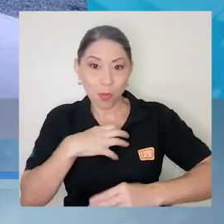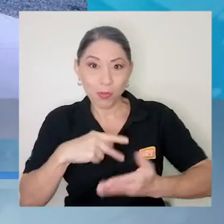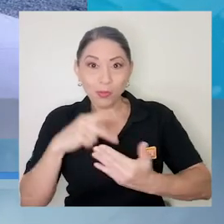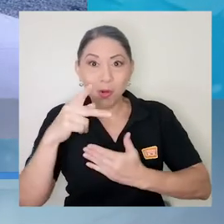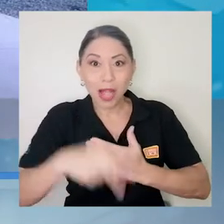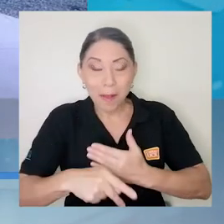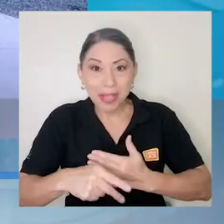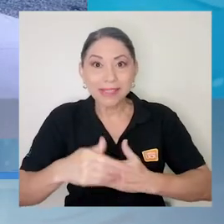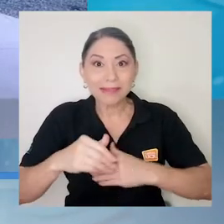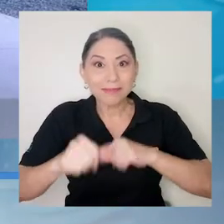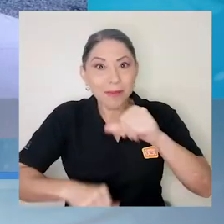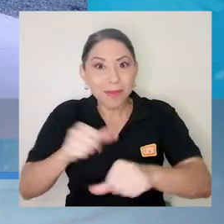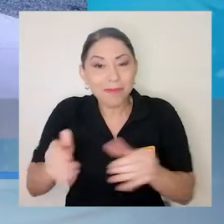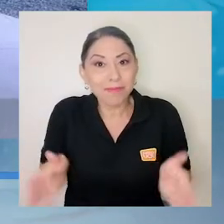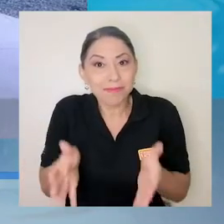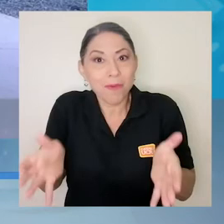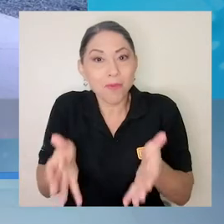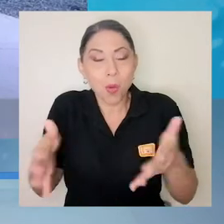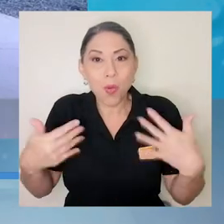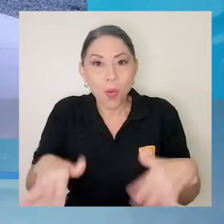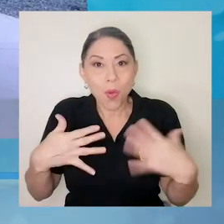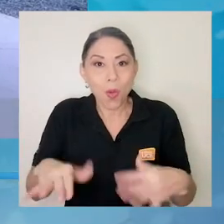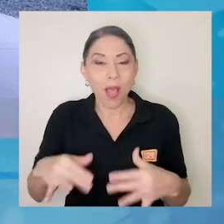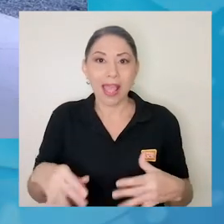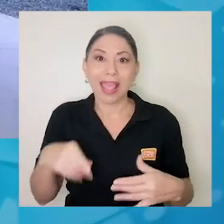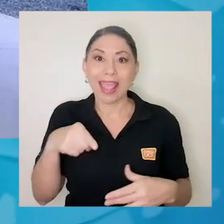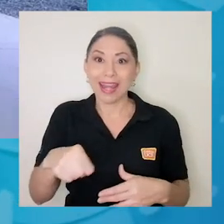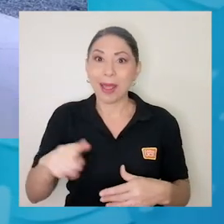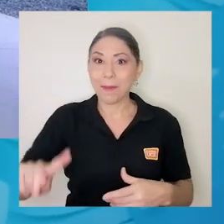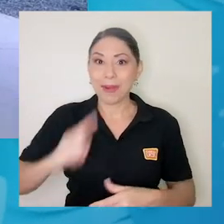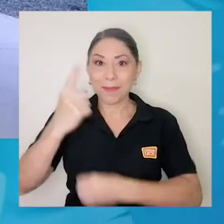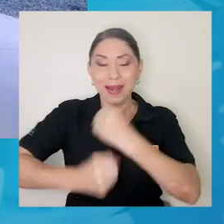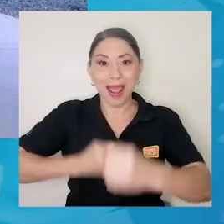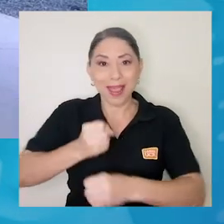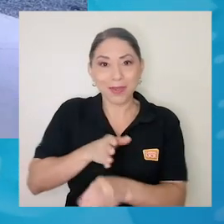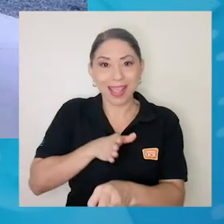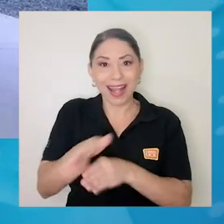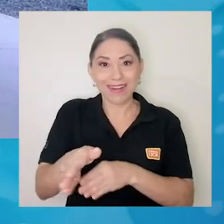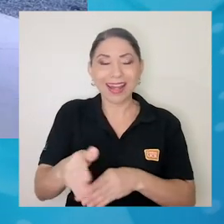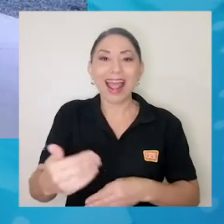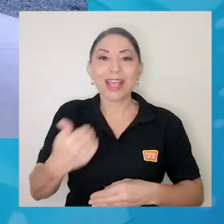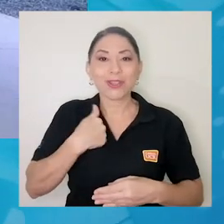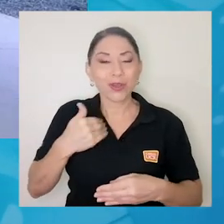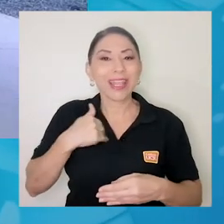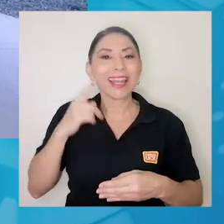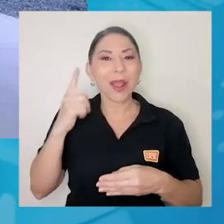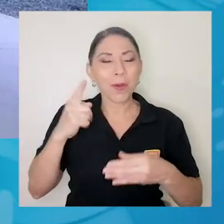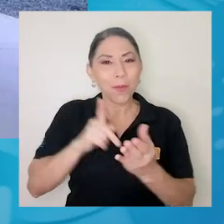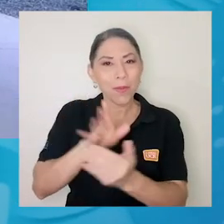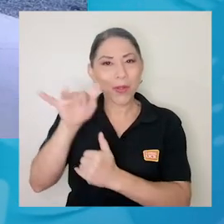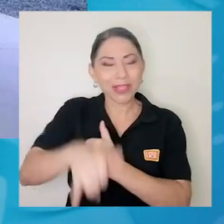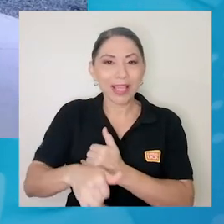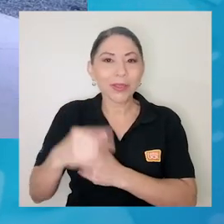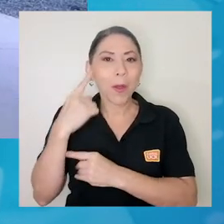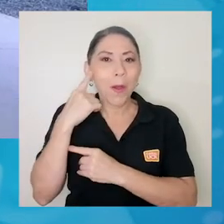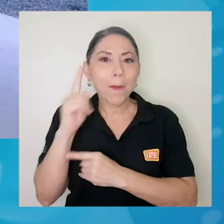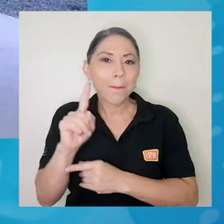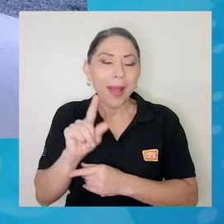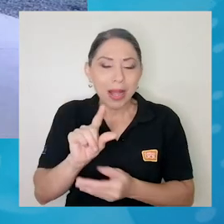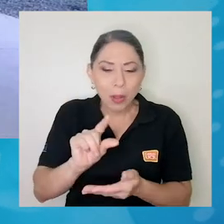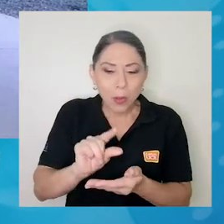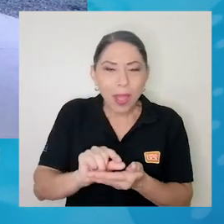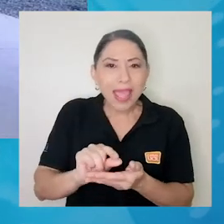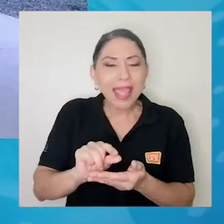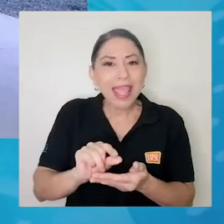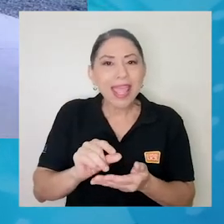a uno lo motivan. Yo me acuerdo, era el primero de carrera y tenía un proyecto que era ecofila, de filamento para impresoras